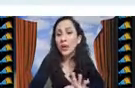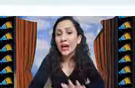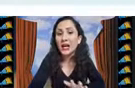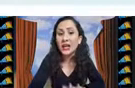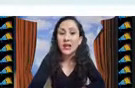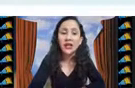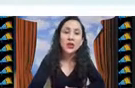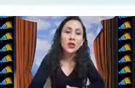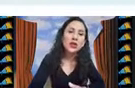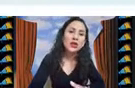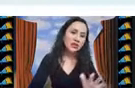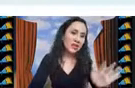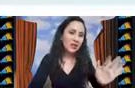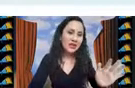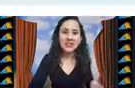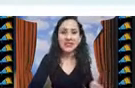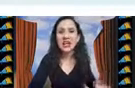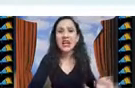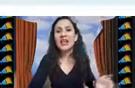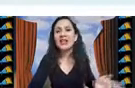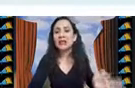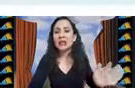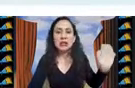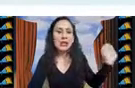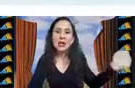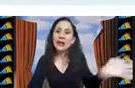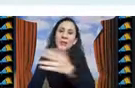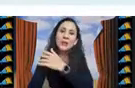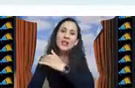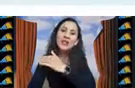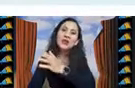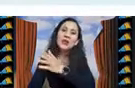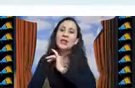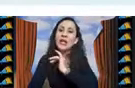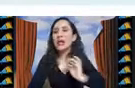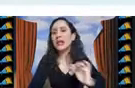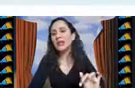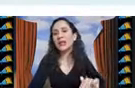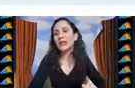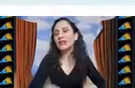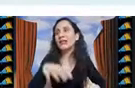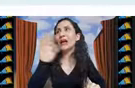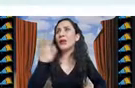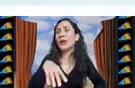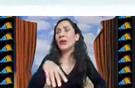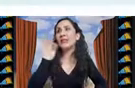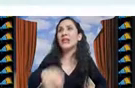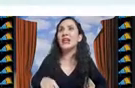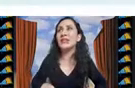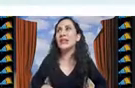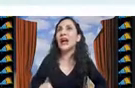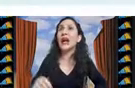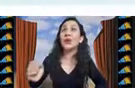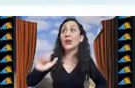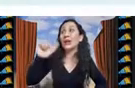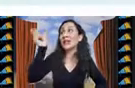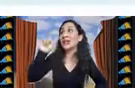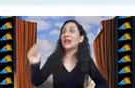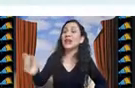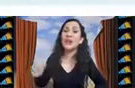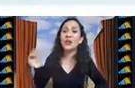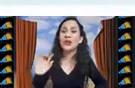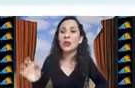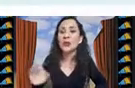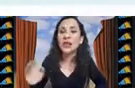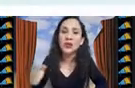es visto como caja negra ¿no? yo tengo las entradas ¿quién sabe qué pasa adentro? y tengo las salidas y ya veo las salidas ah bueno